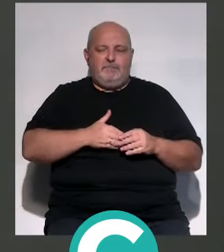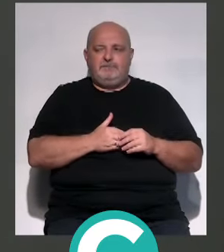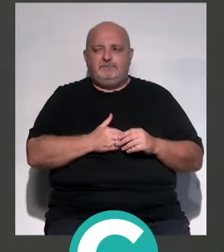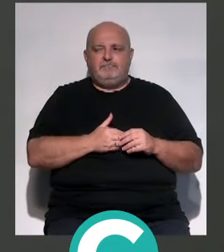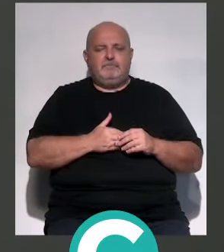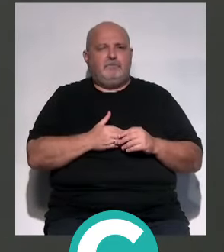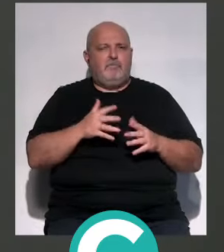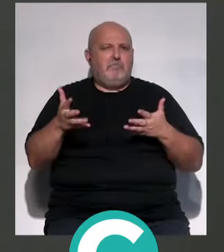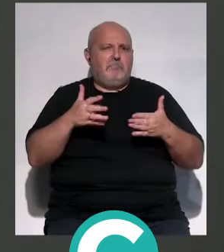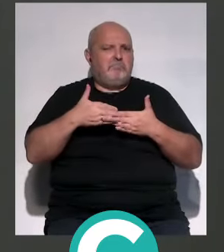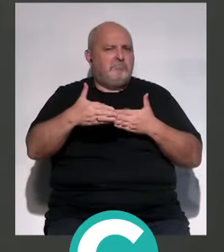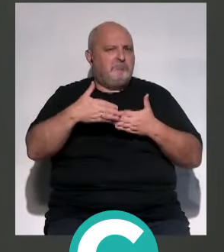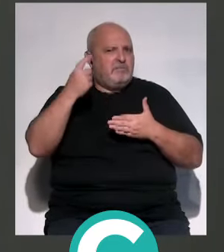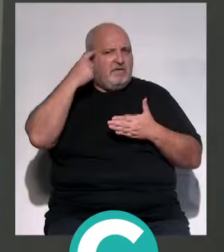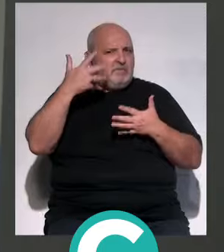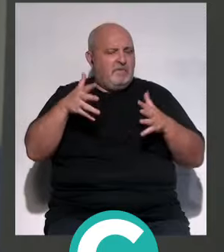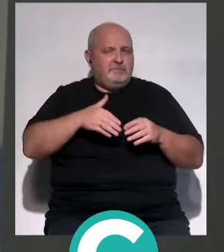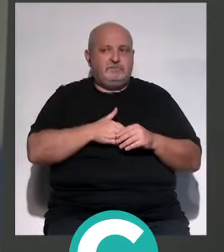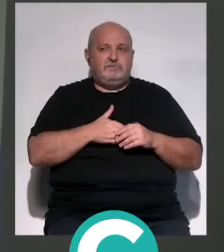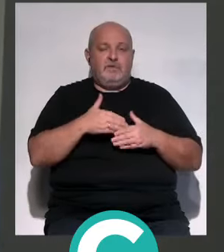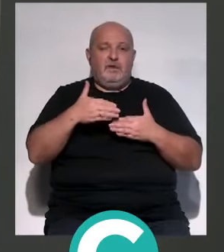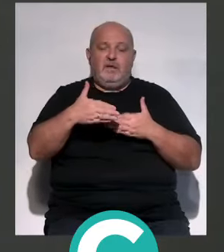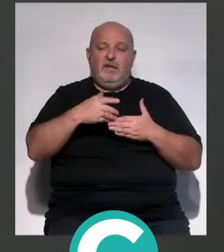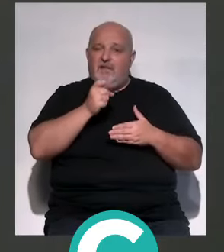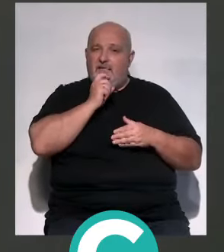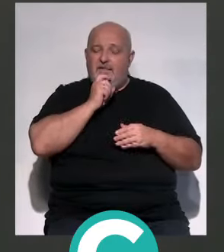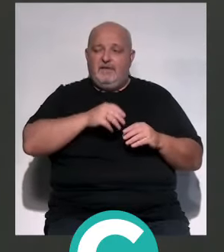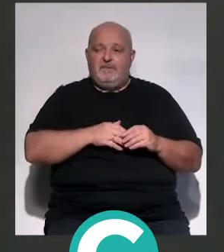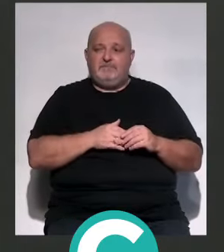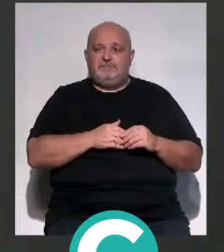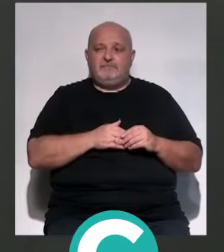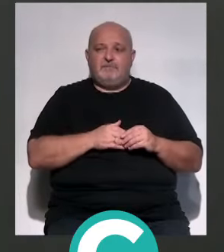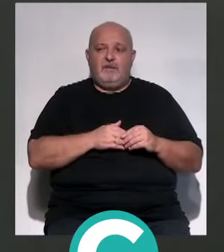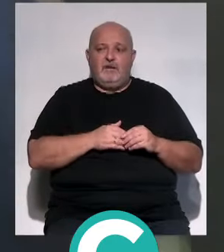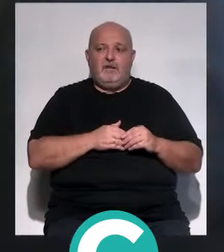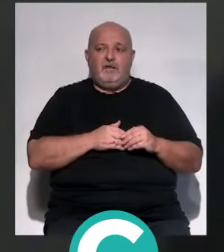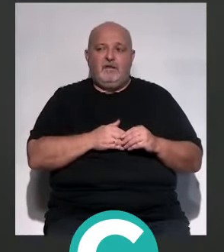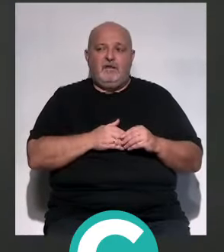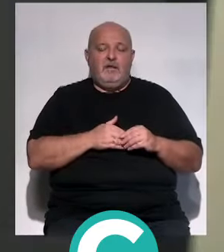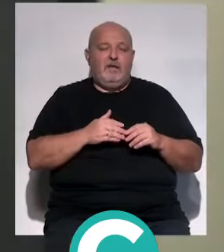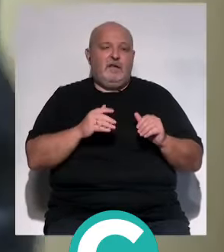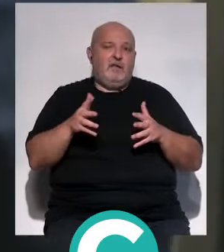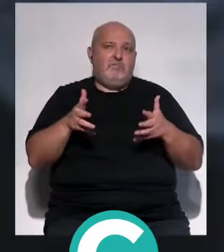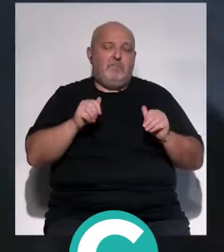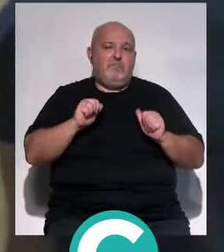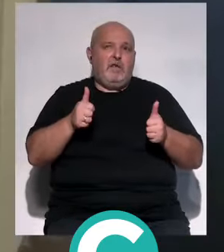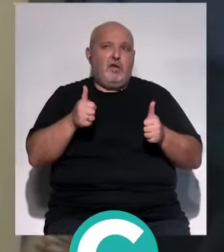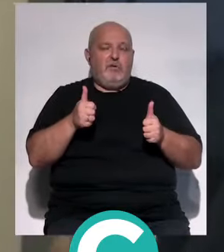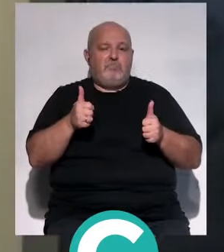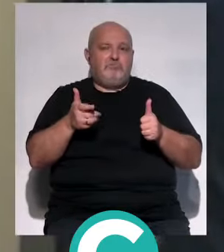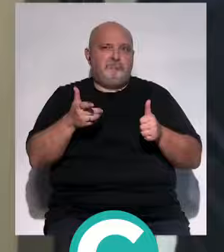¿Y podemos dar plazos? Plazos es difícil. Intentamos iniciar la obra a